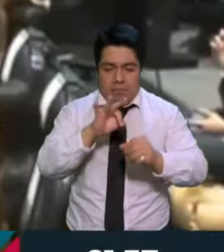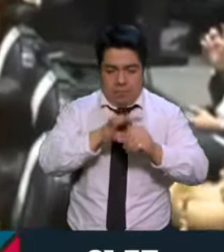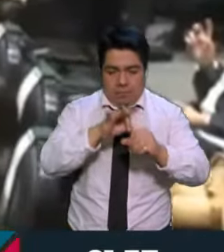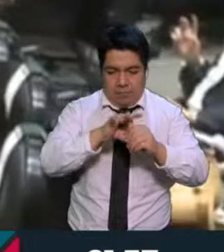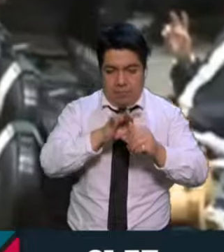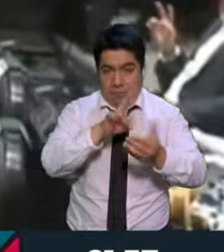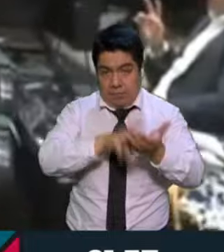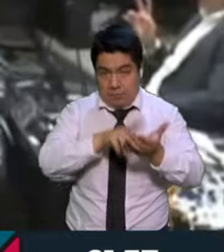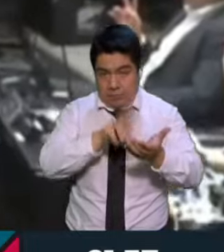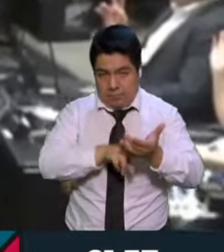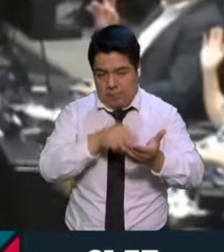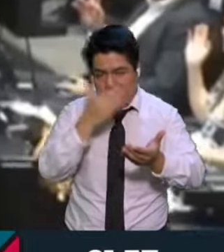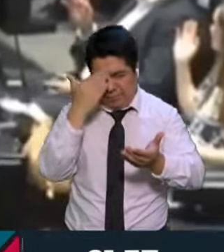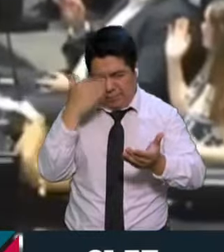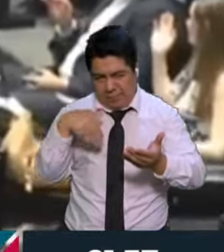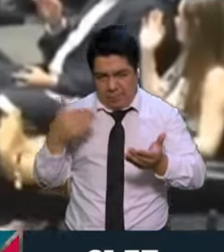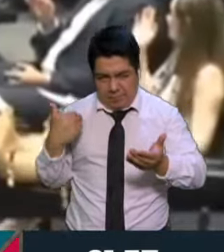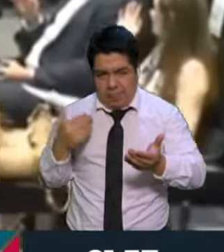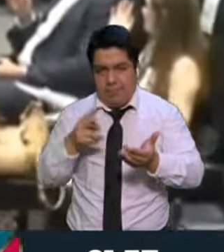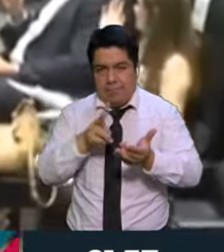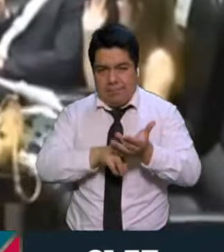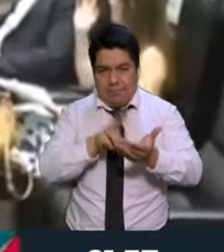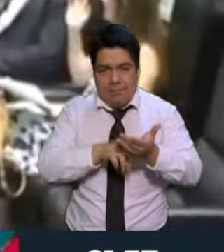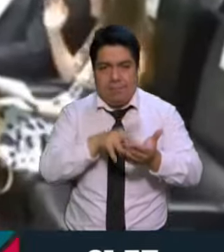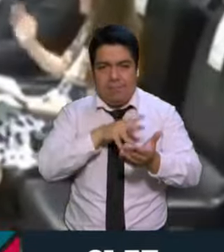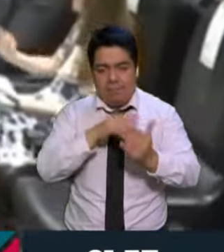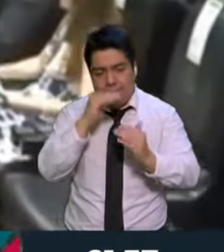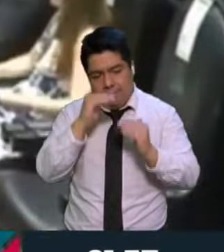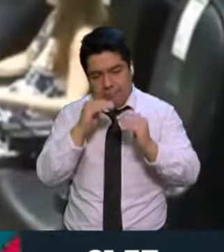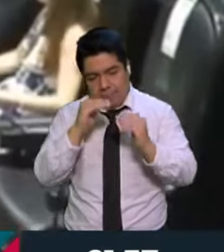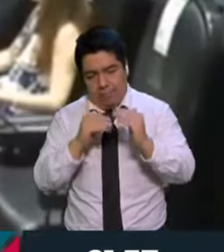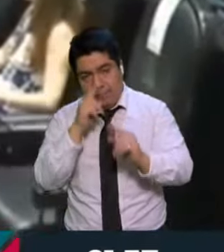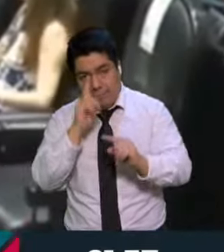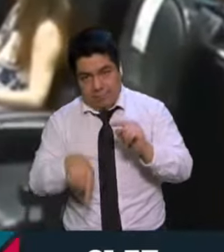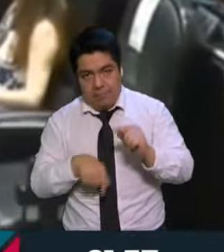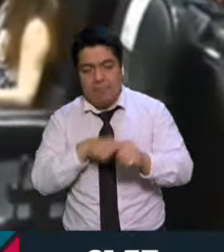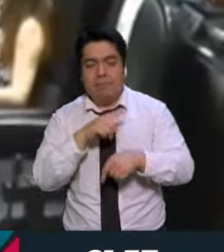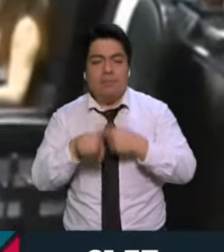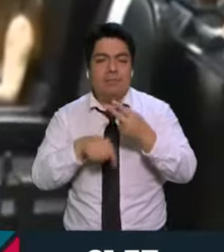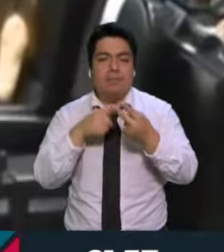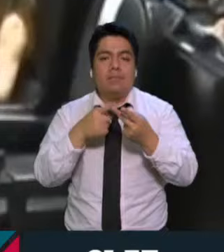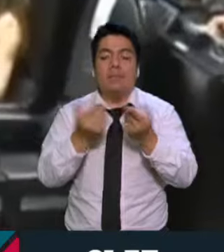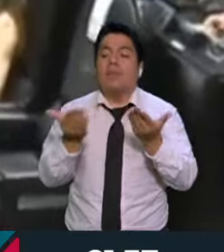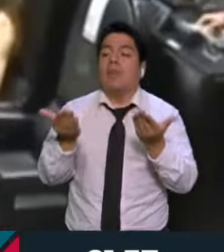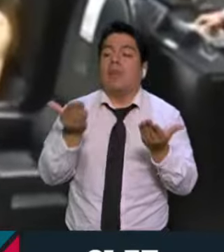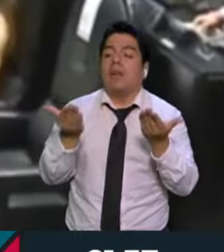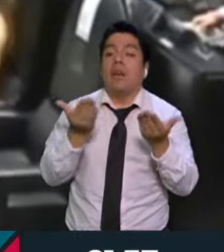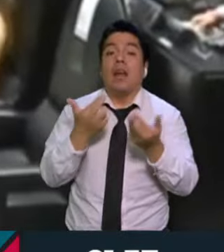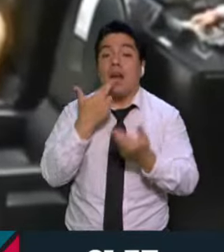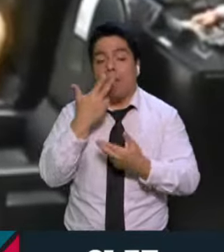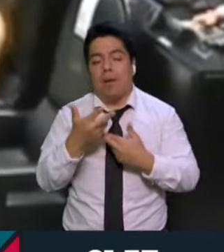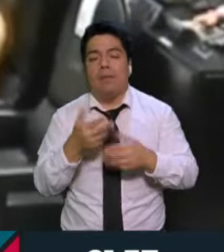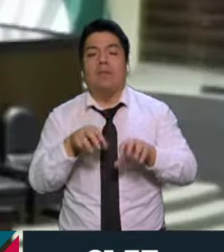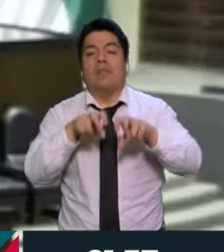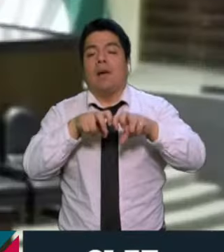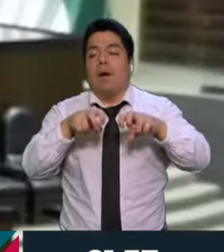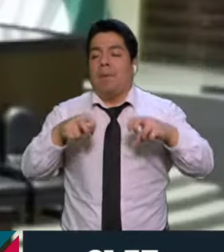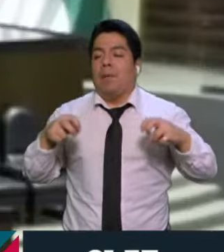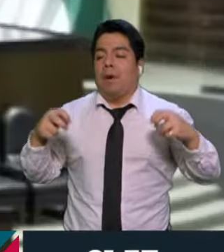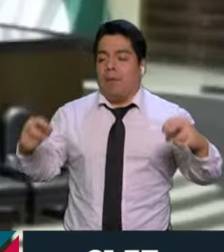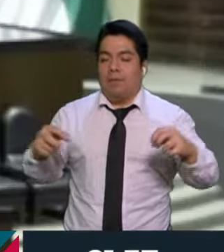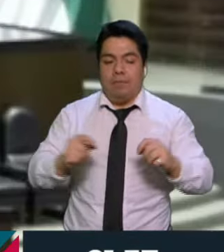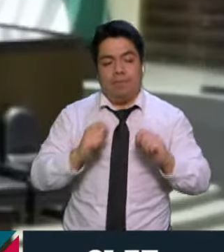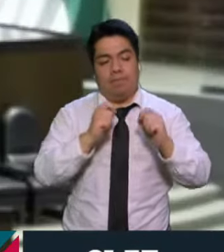válida, que ya te comentaba lo que se tiene que descontar, en relación al número de curules que le son